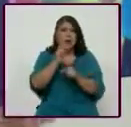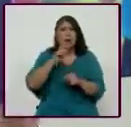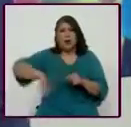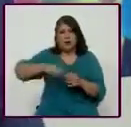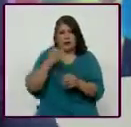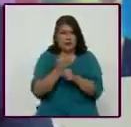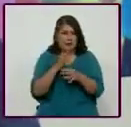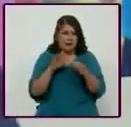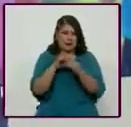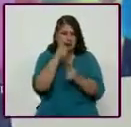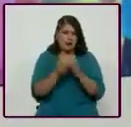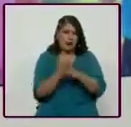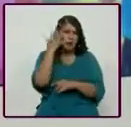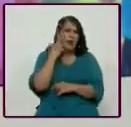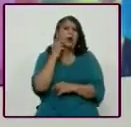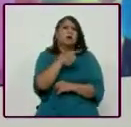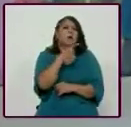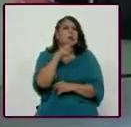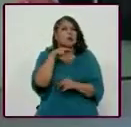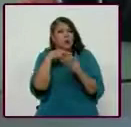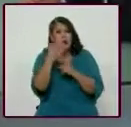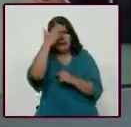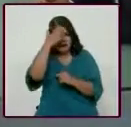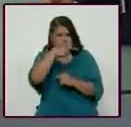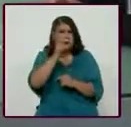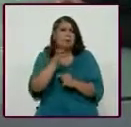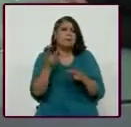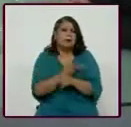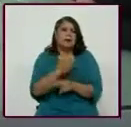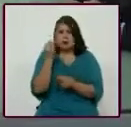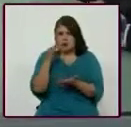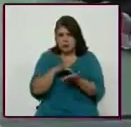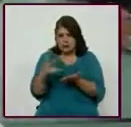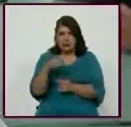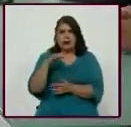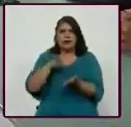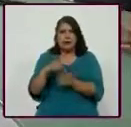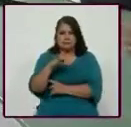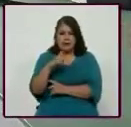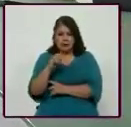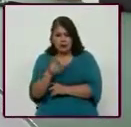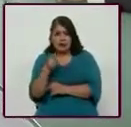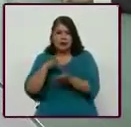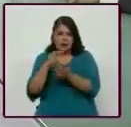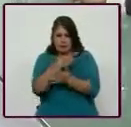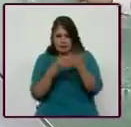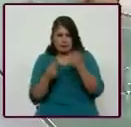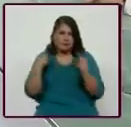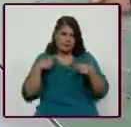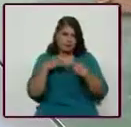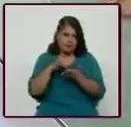esta parte que sé que conoces, Daniel, ¿cómo la ves? Muchas gracias. Primero, Javier, muchas gracias. Melody, Mario, Ibar, Francisco, muchas gracias.